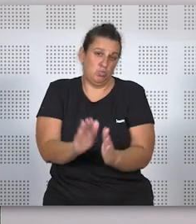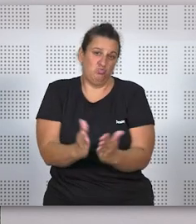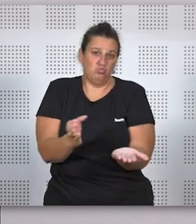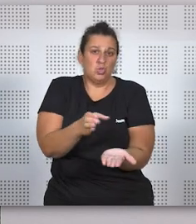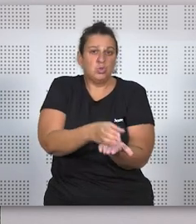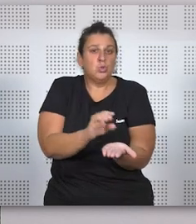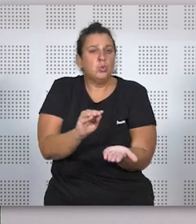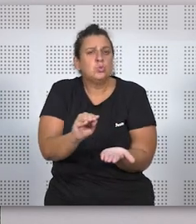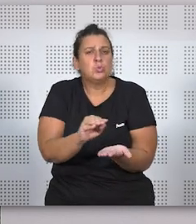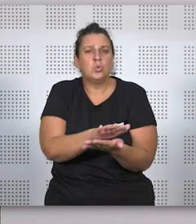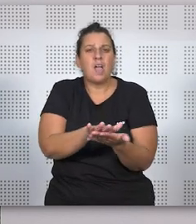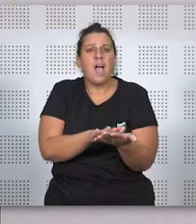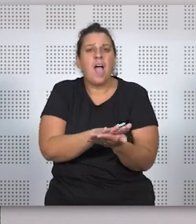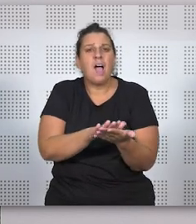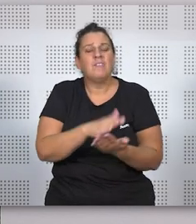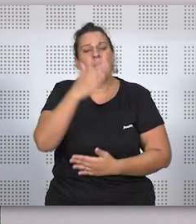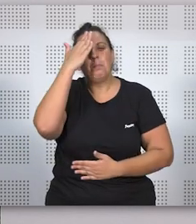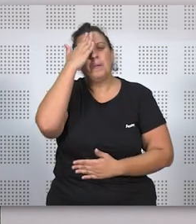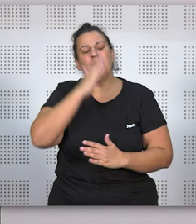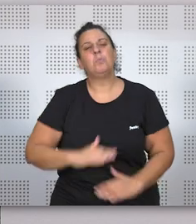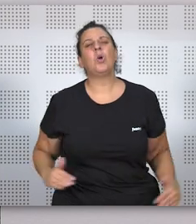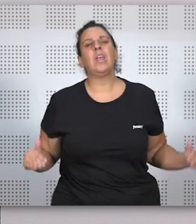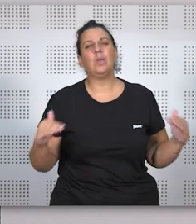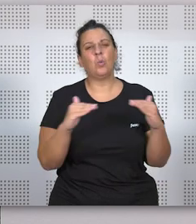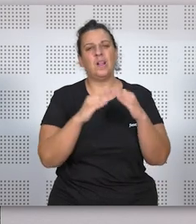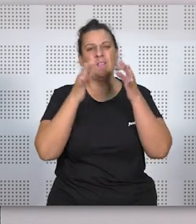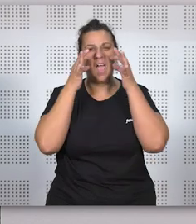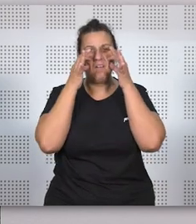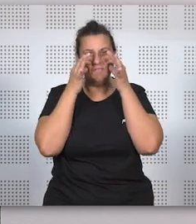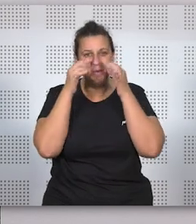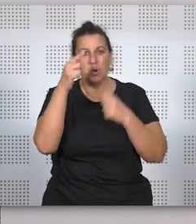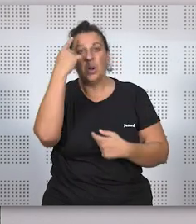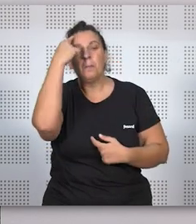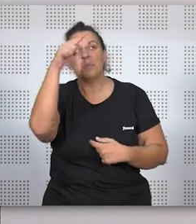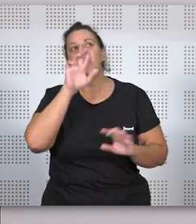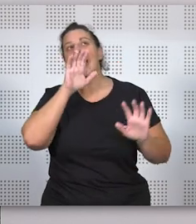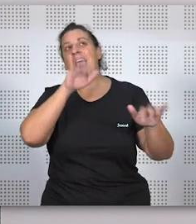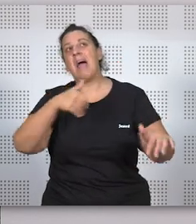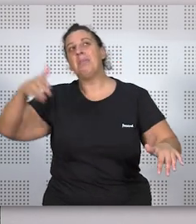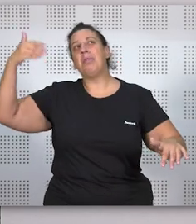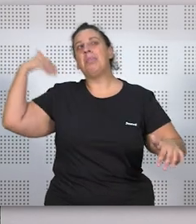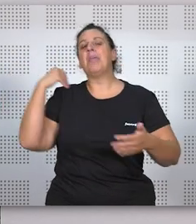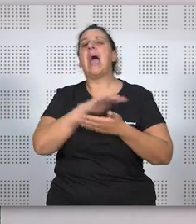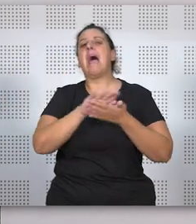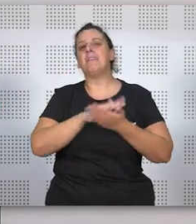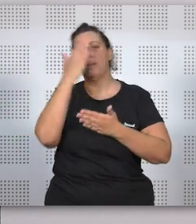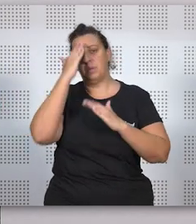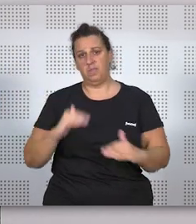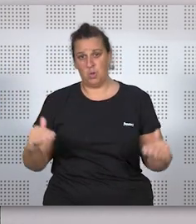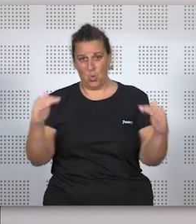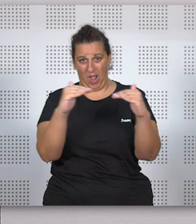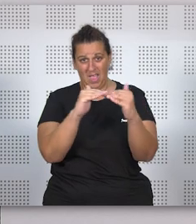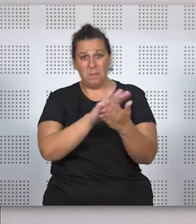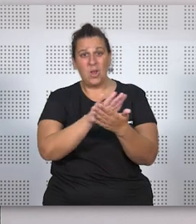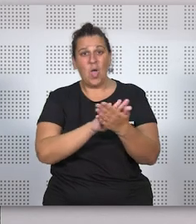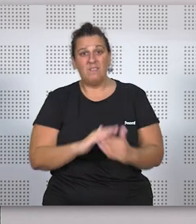ya establece el principio de igualdad real, porque ya sabes tú que Cádiz ya había hablado del principio de igualdad y era la